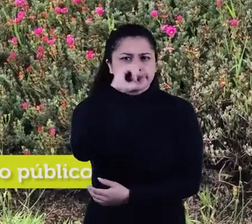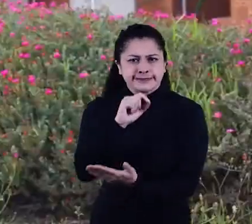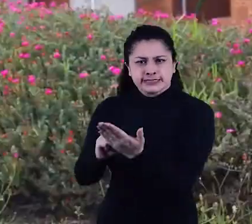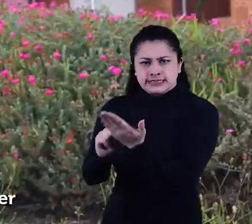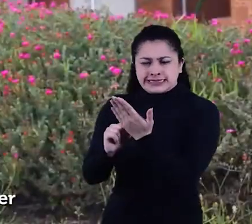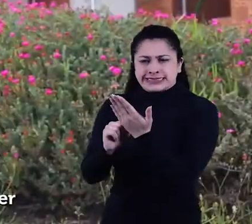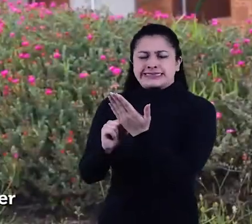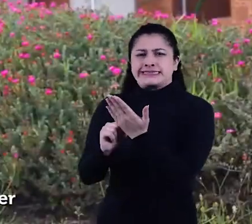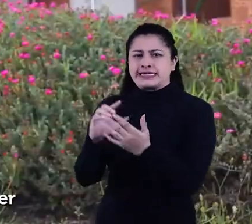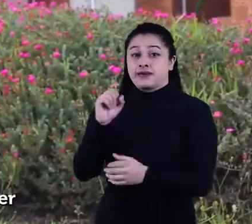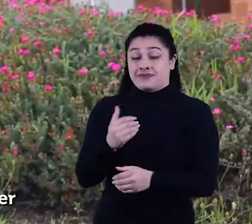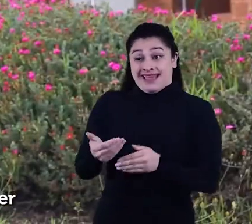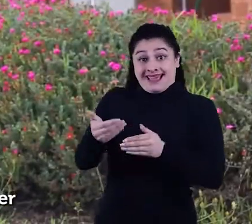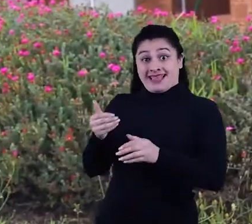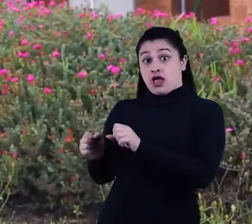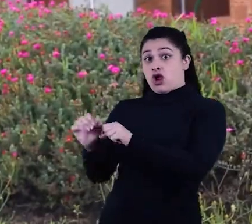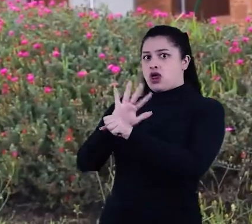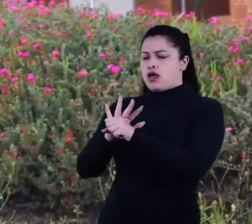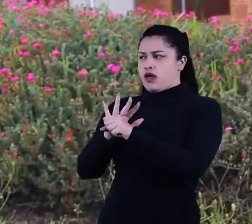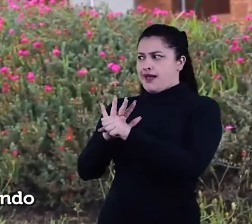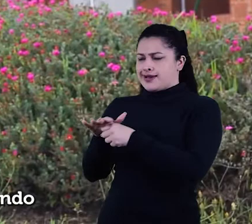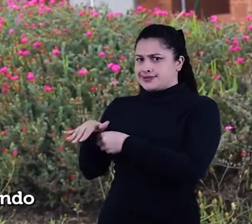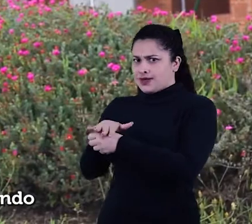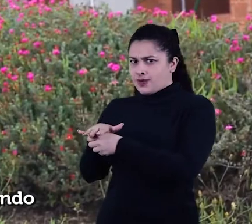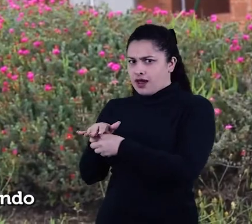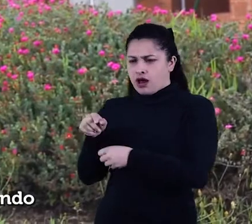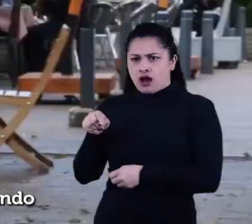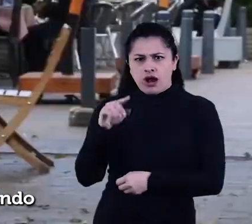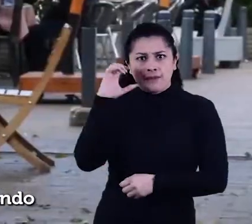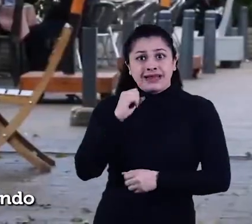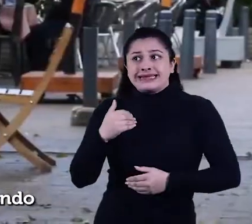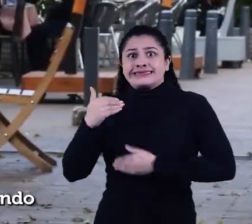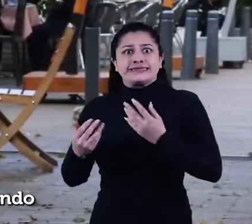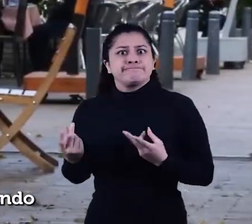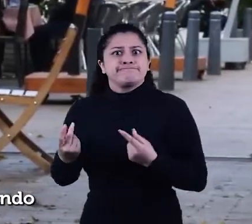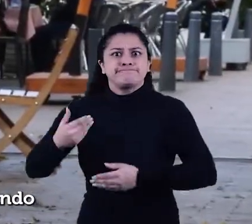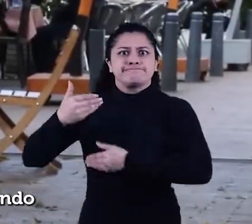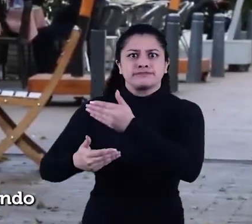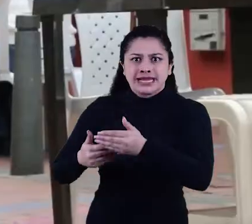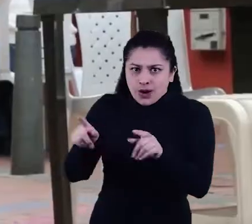lecciones la pandemia para poder acelerar puestos que no se habían dado en el mundo.